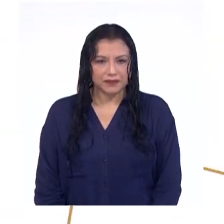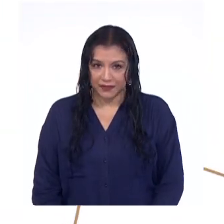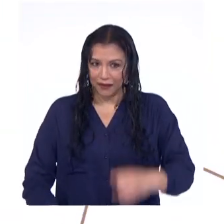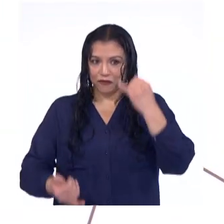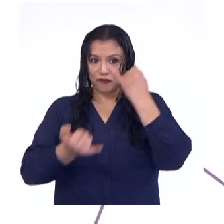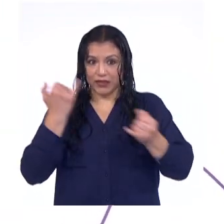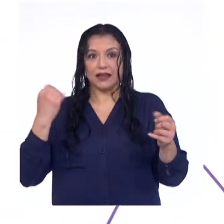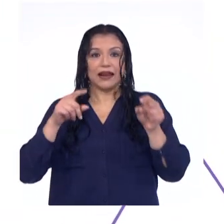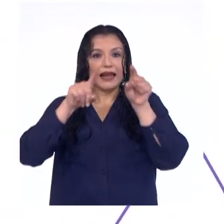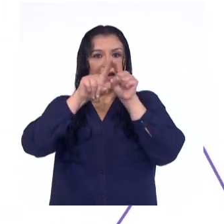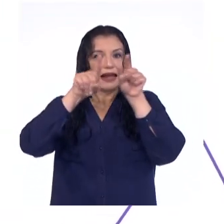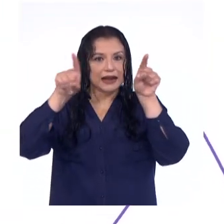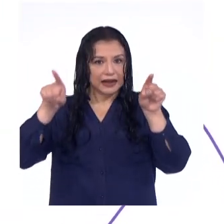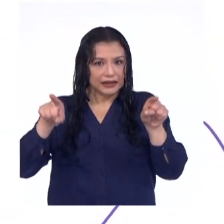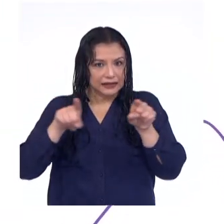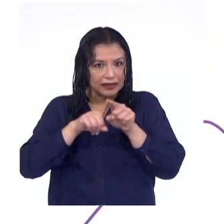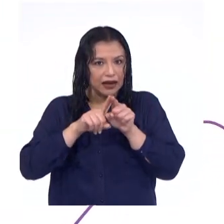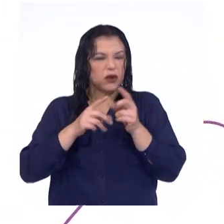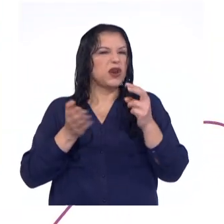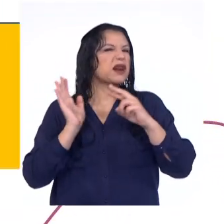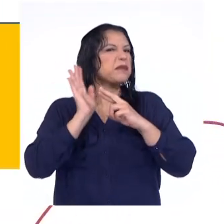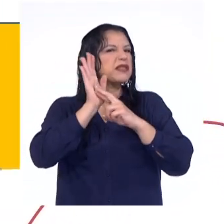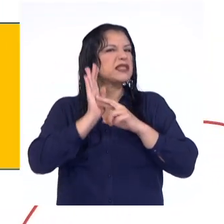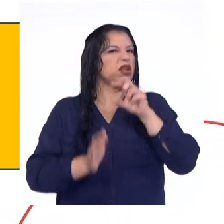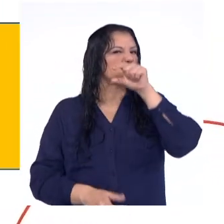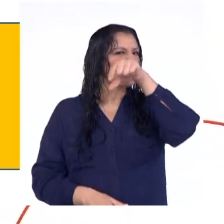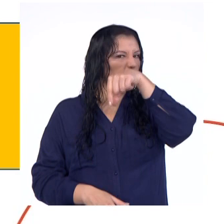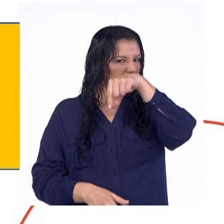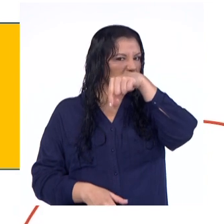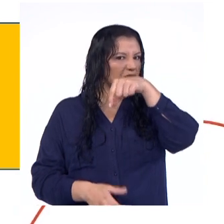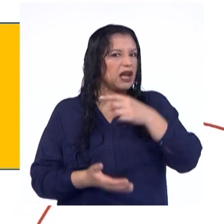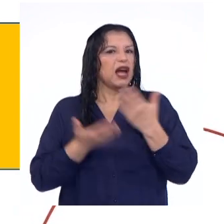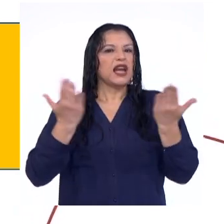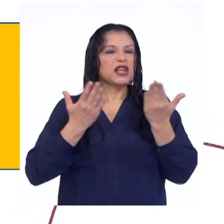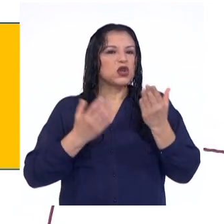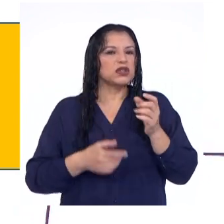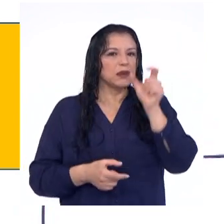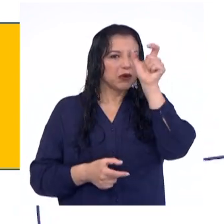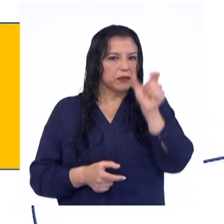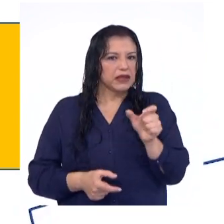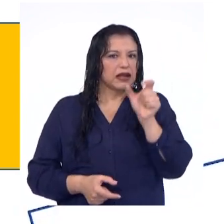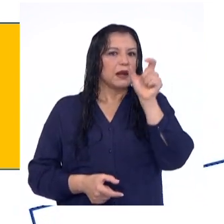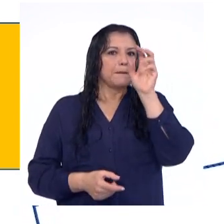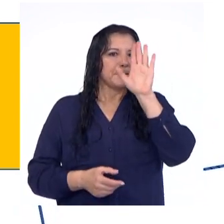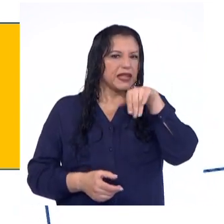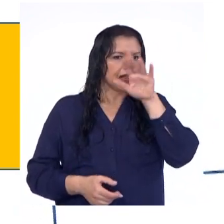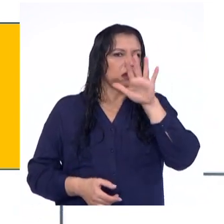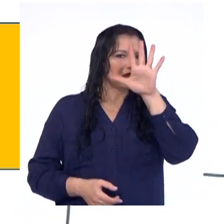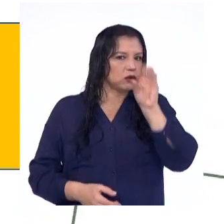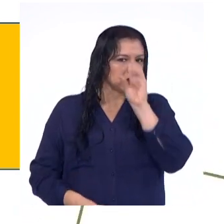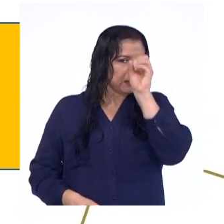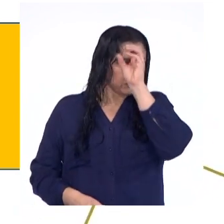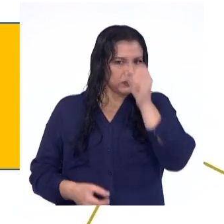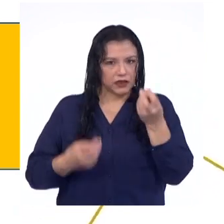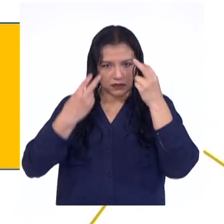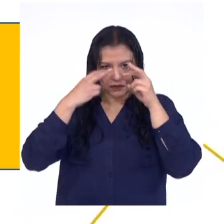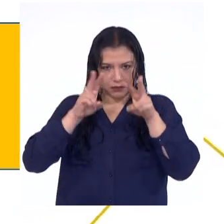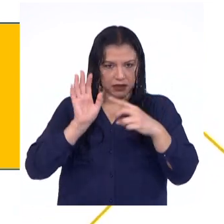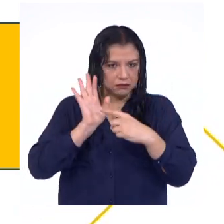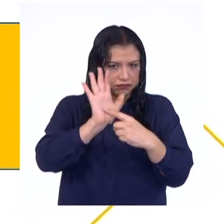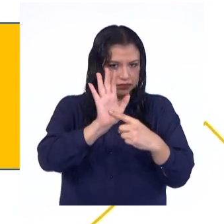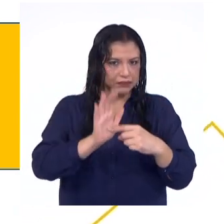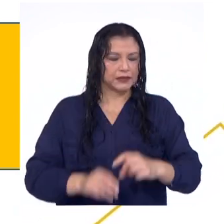Finalmente, el rectángulo que representa a los cuartiles y donde hemos pintado el 50% del total quedaría así.